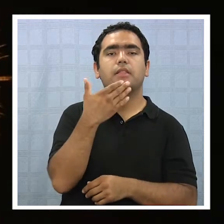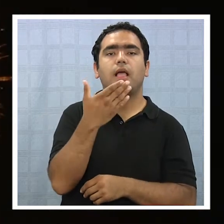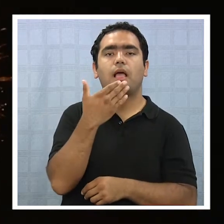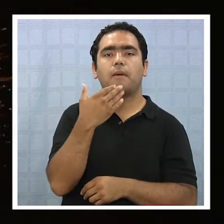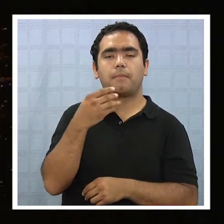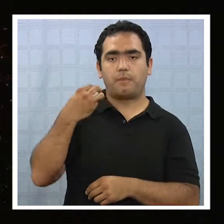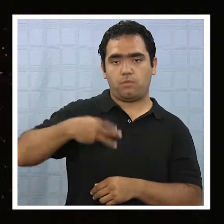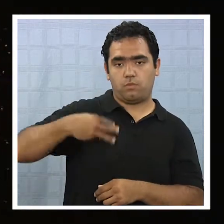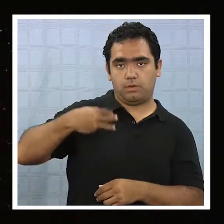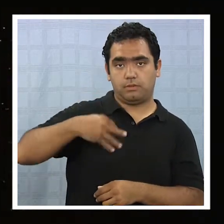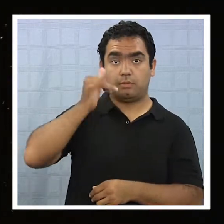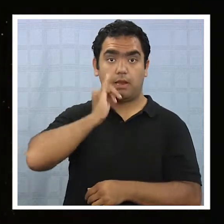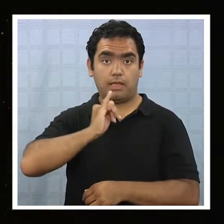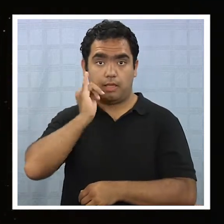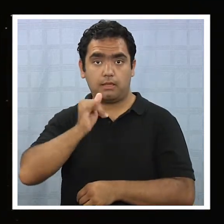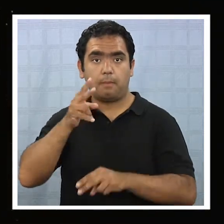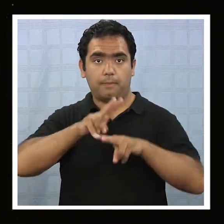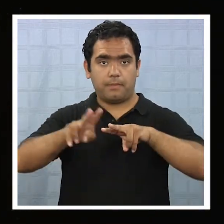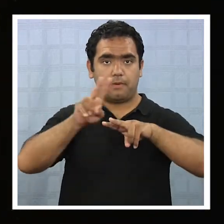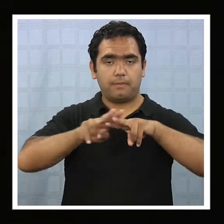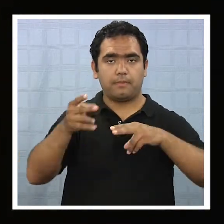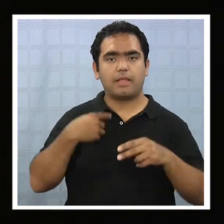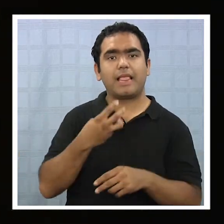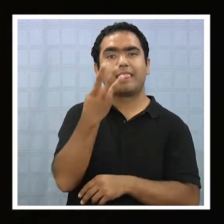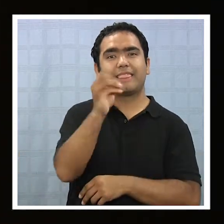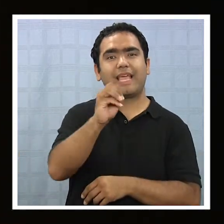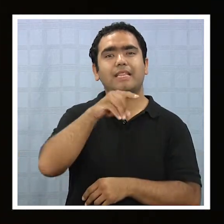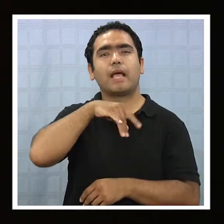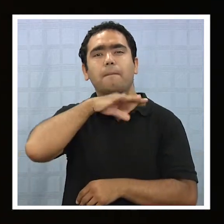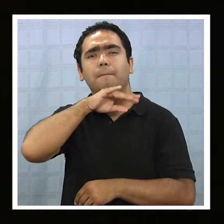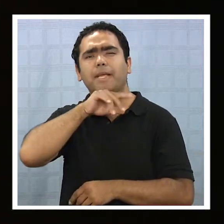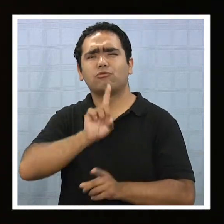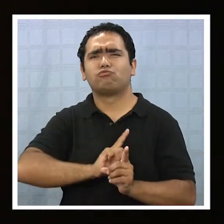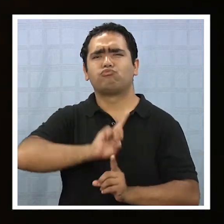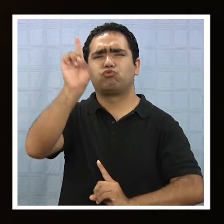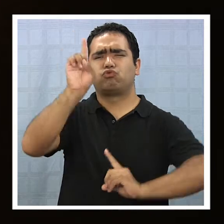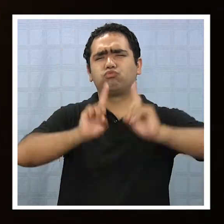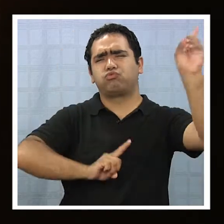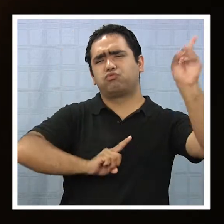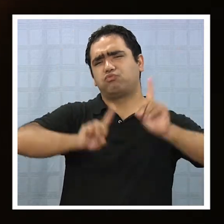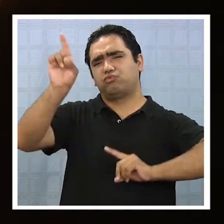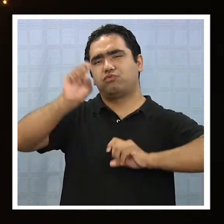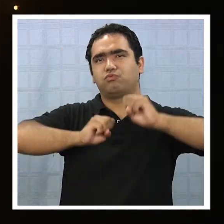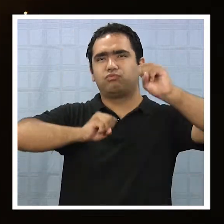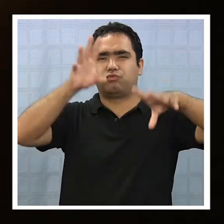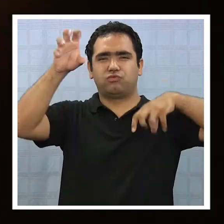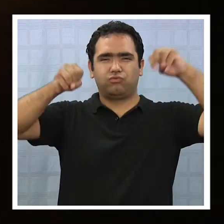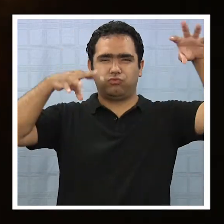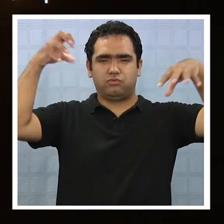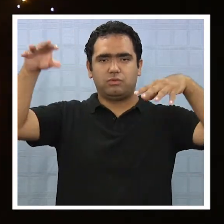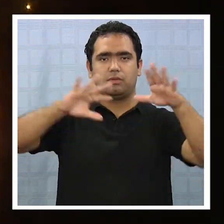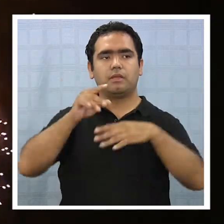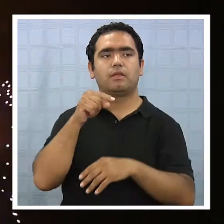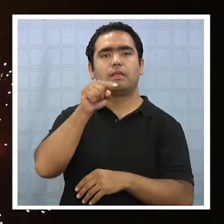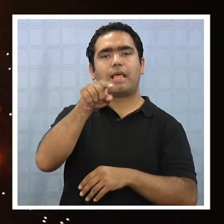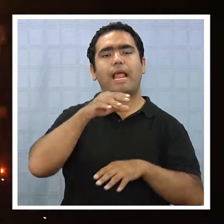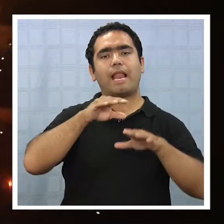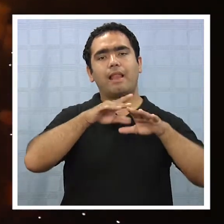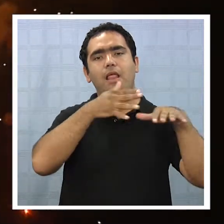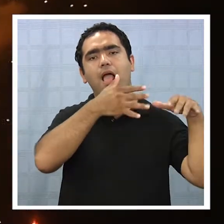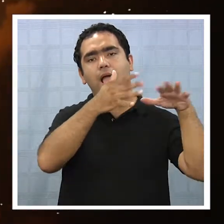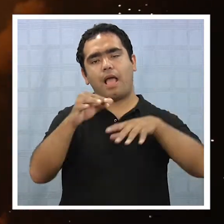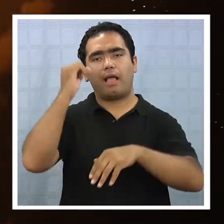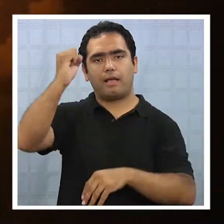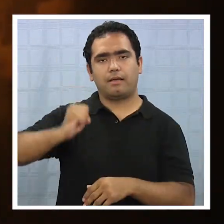por la Municipalidad de Iquique, que contempla 30 minutos de lanzamiento de fuegos artificiales desde Cabancha. Lo obligará al